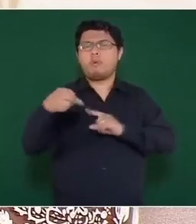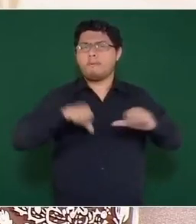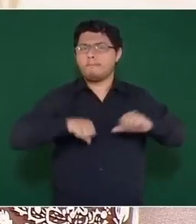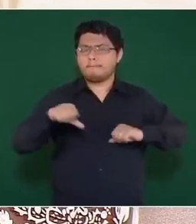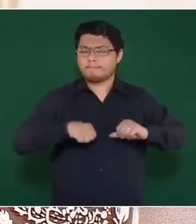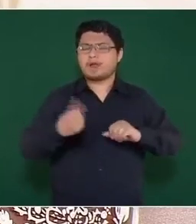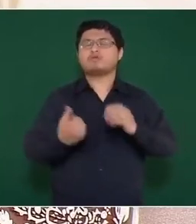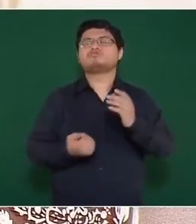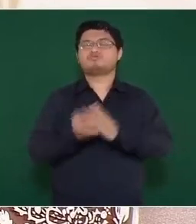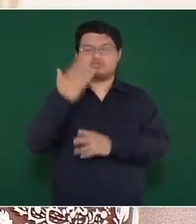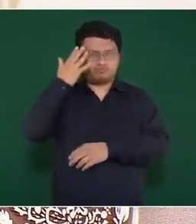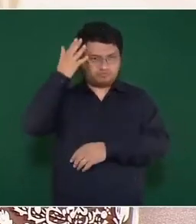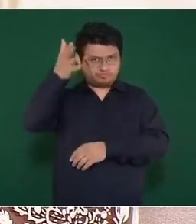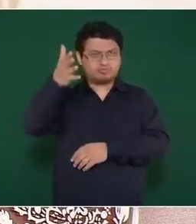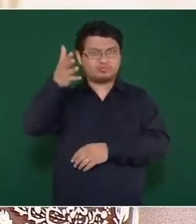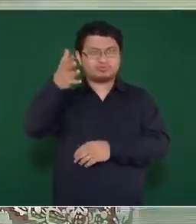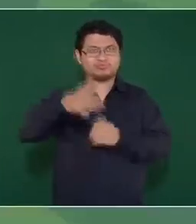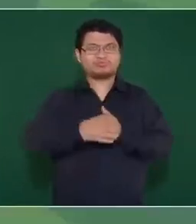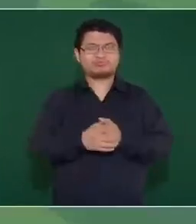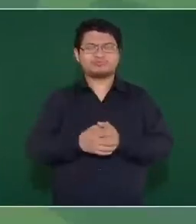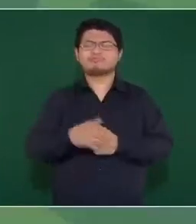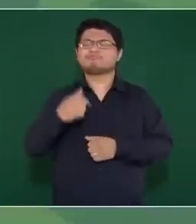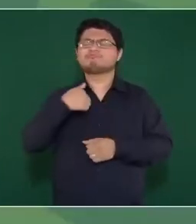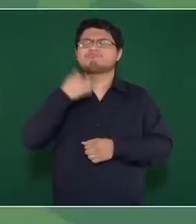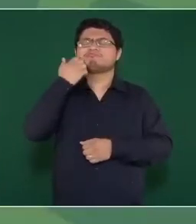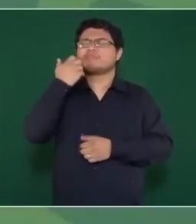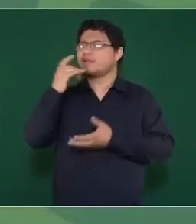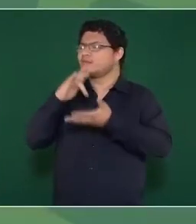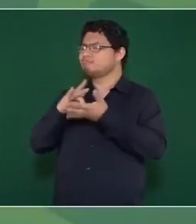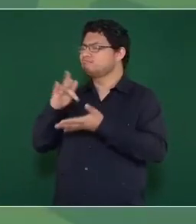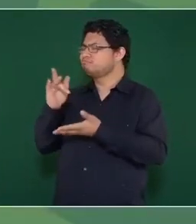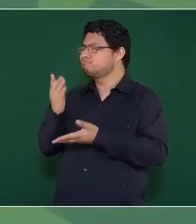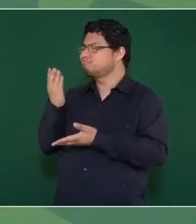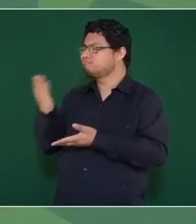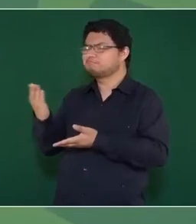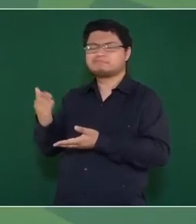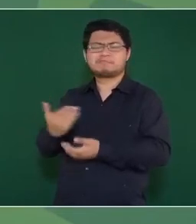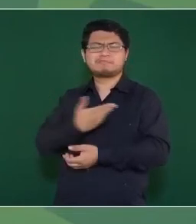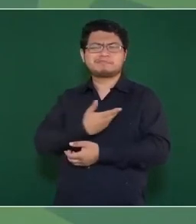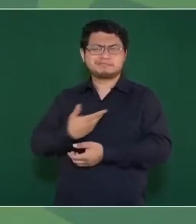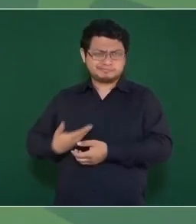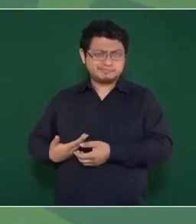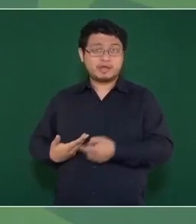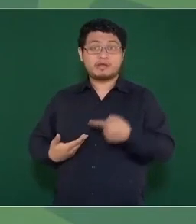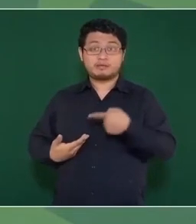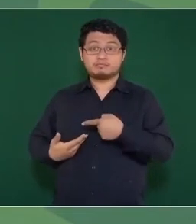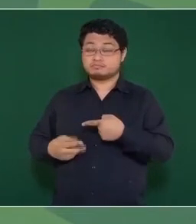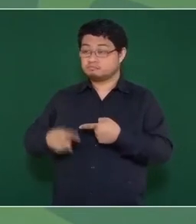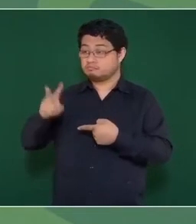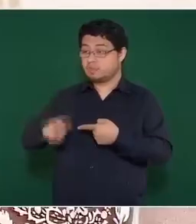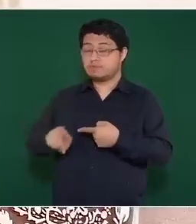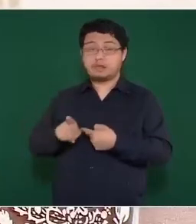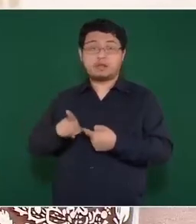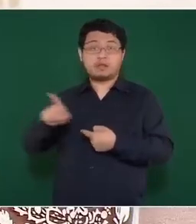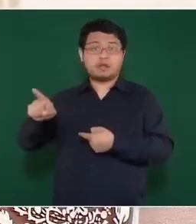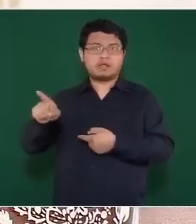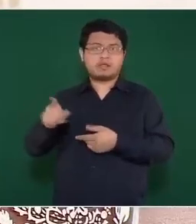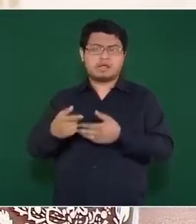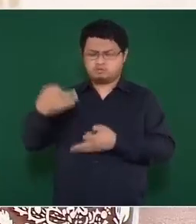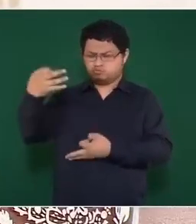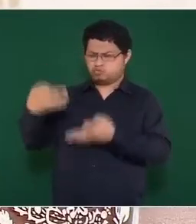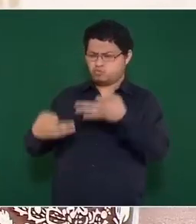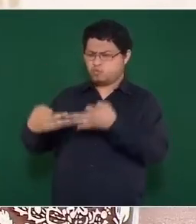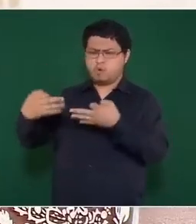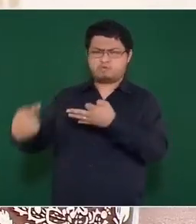rápidamente, pero queremos agradecer también al presidente el desistimiento de ICA de un juicio